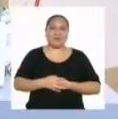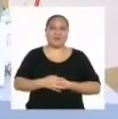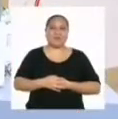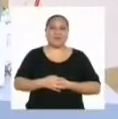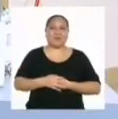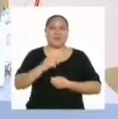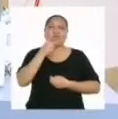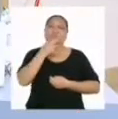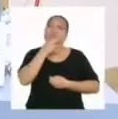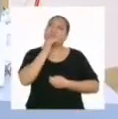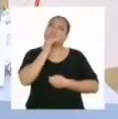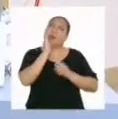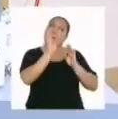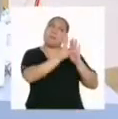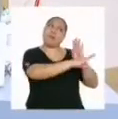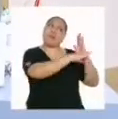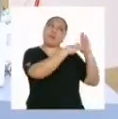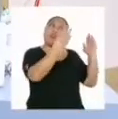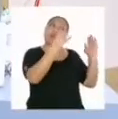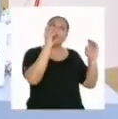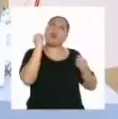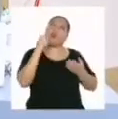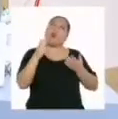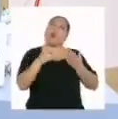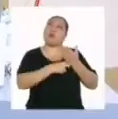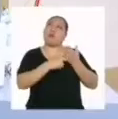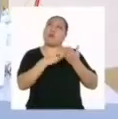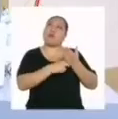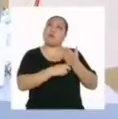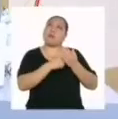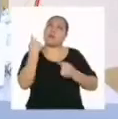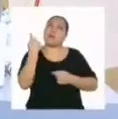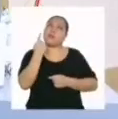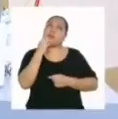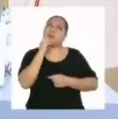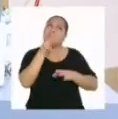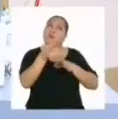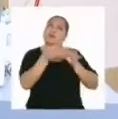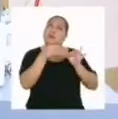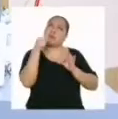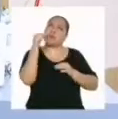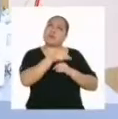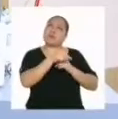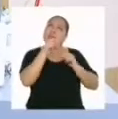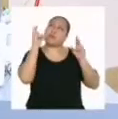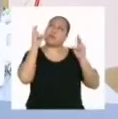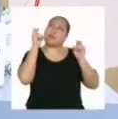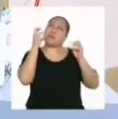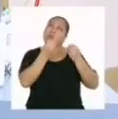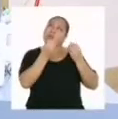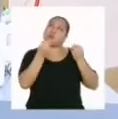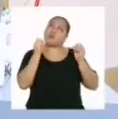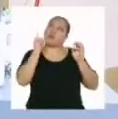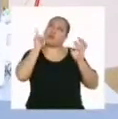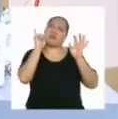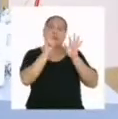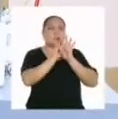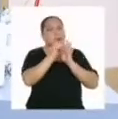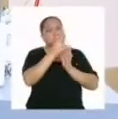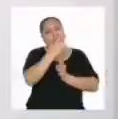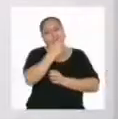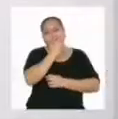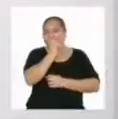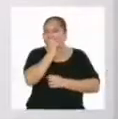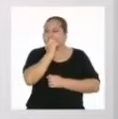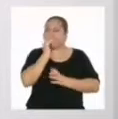Una especie de periódico o revista que solo hable de este tema y que tenga muchas imágenes. ¿Qué podríamos hacer,